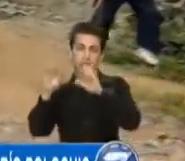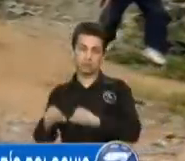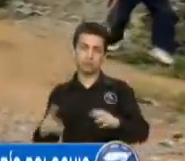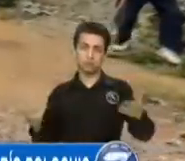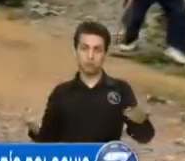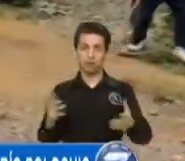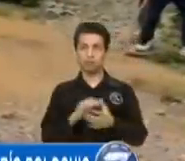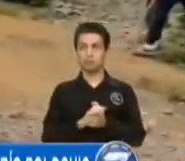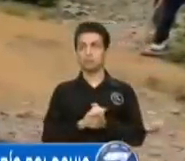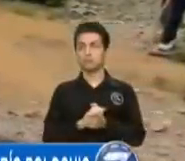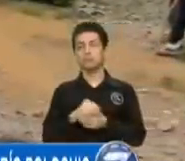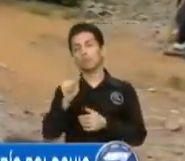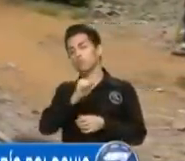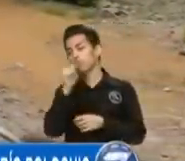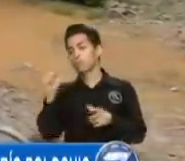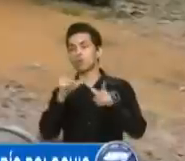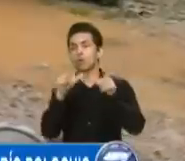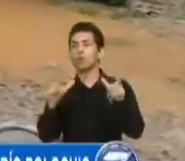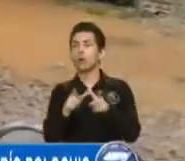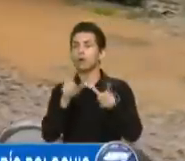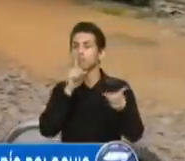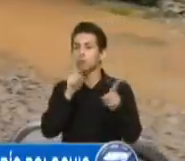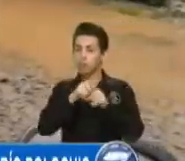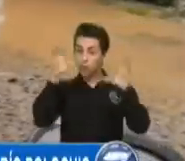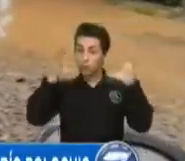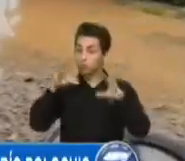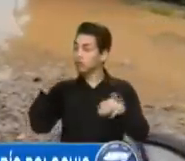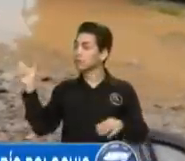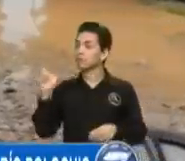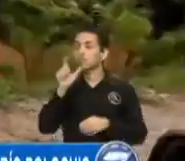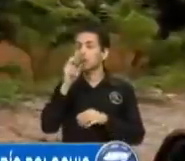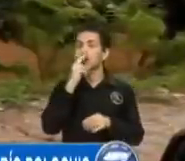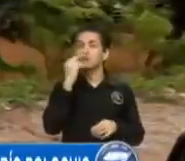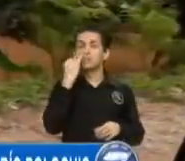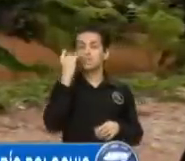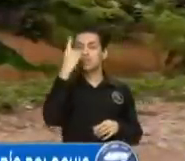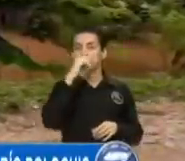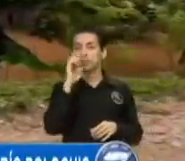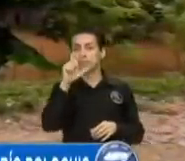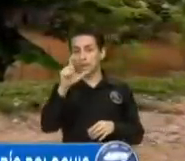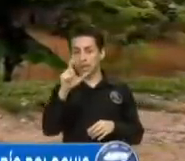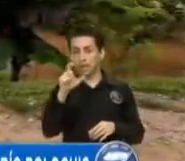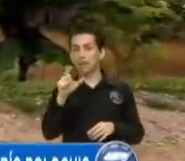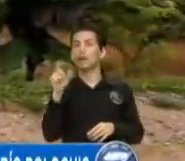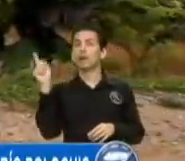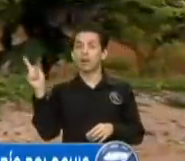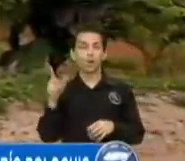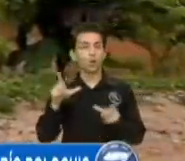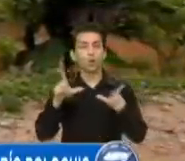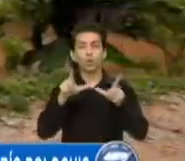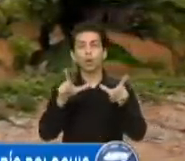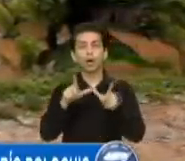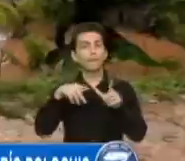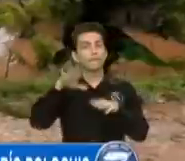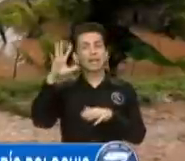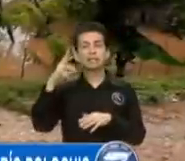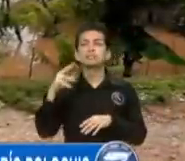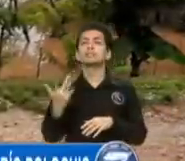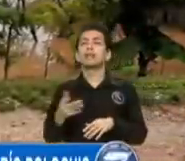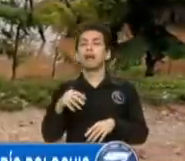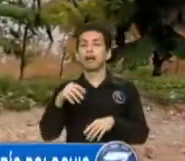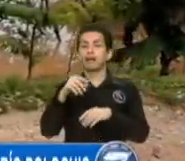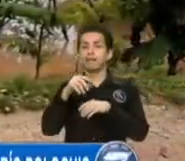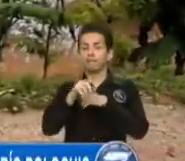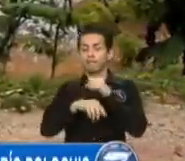lugares damnificados por el fenómeno natural es Chisec, en la franja transversal del norte. Los lugares más afectados son la Florida, Zapote y Paz